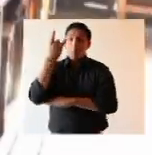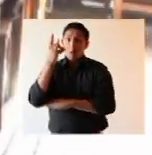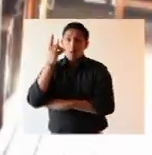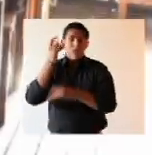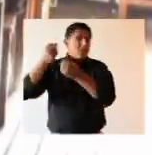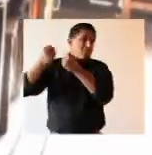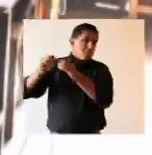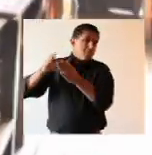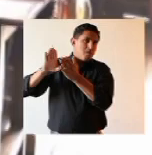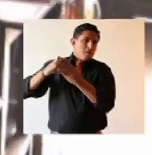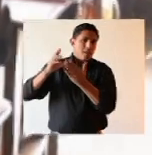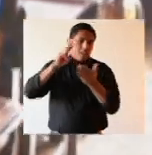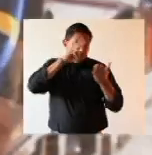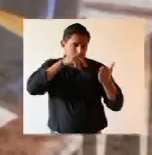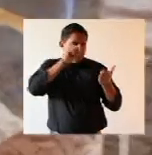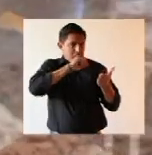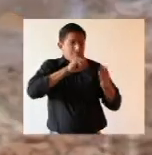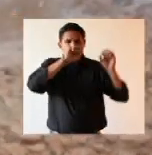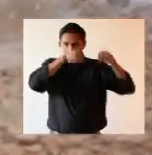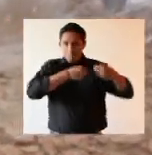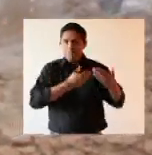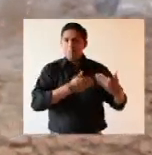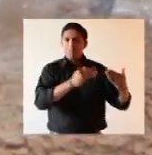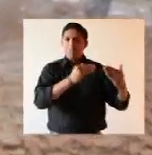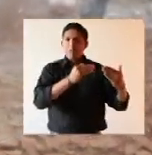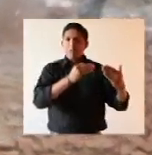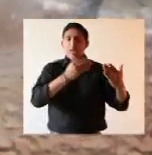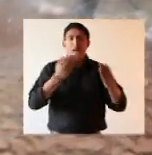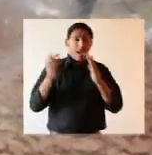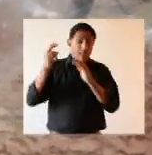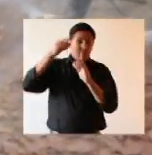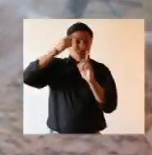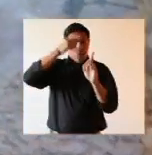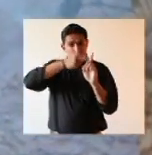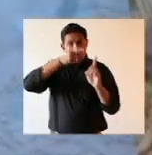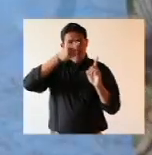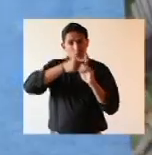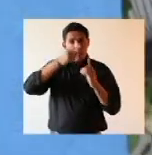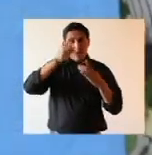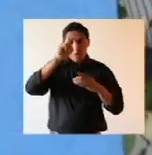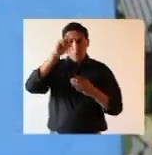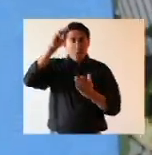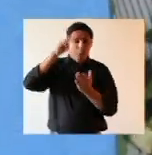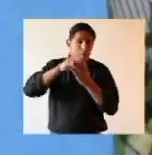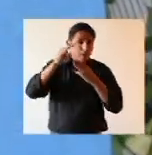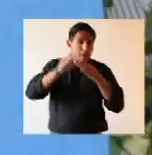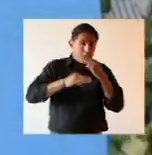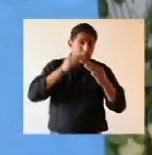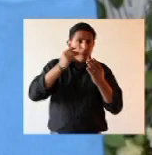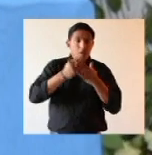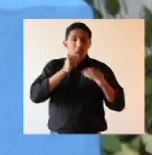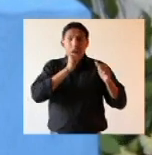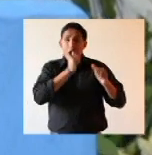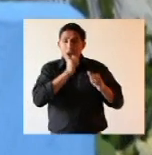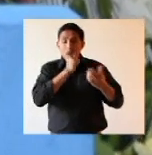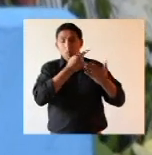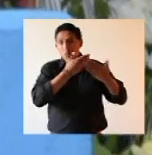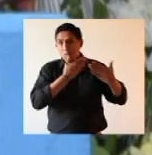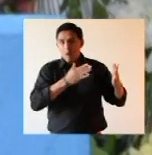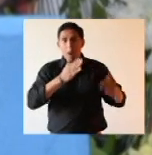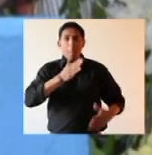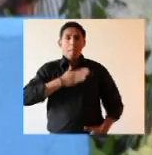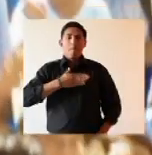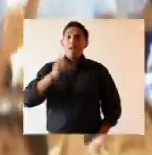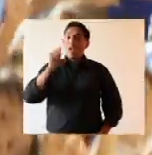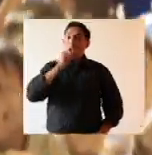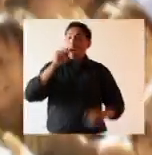erradicado el analfabetismo. Ha alcanzado las metas del milenio en el acceso de agua potable con el programa Mi